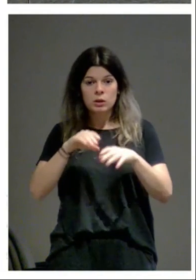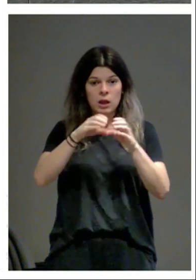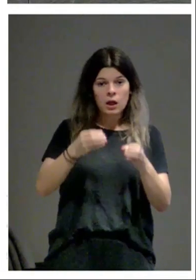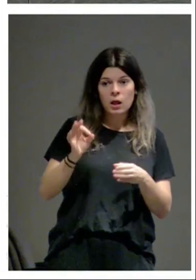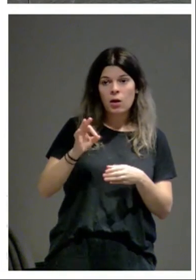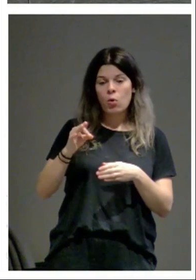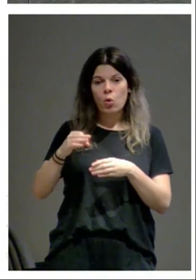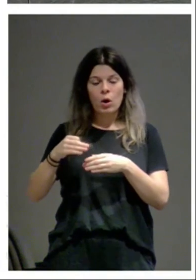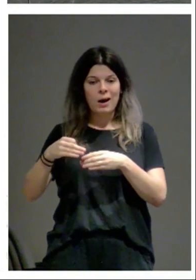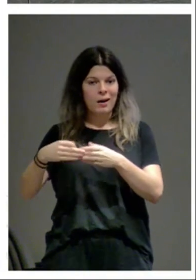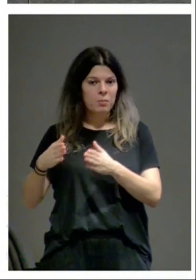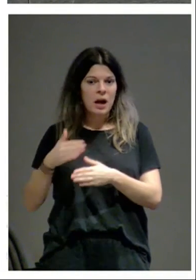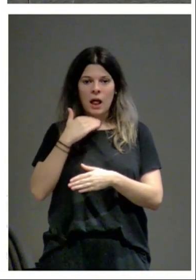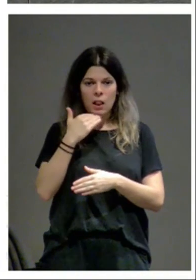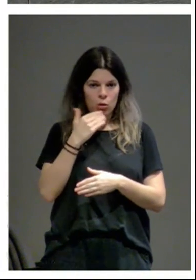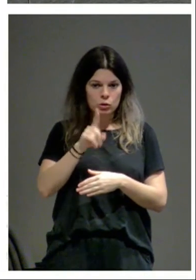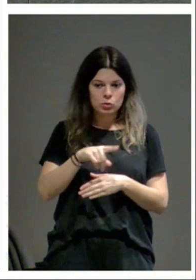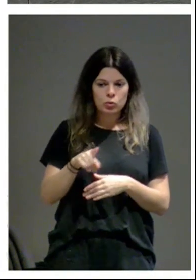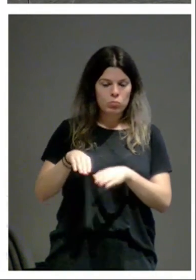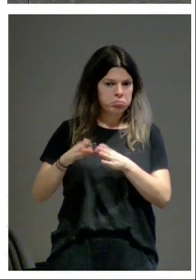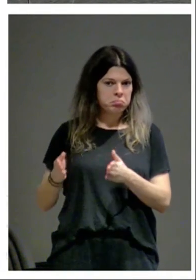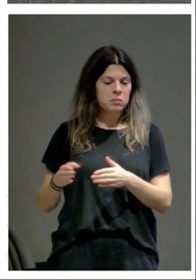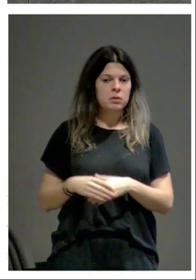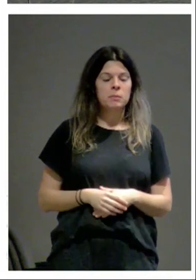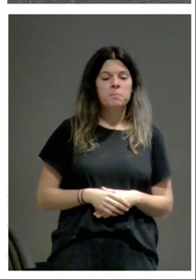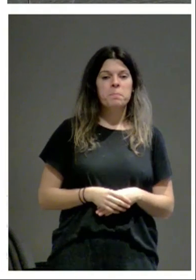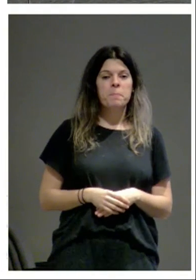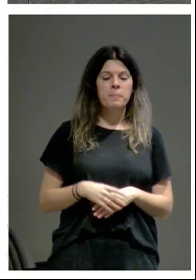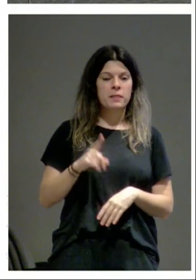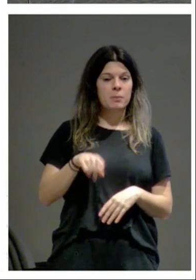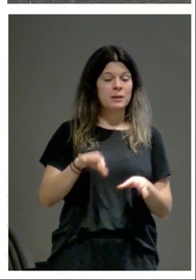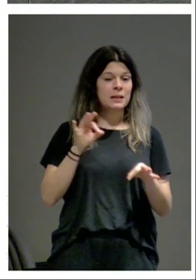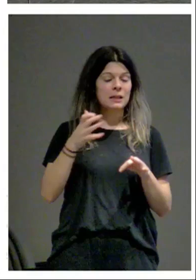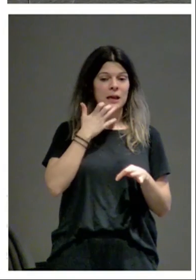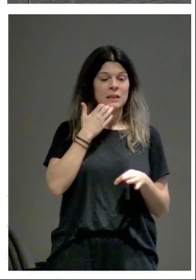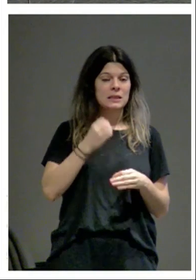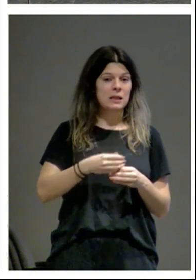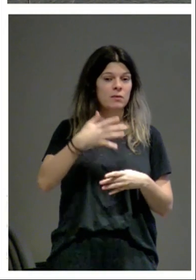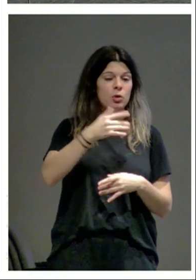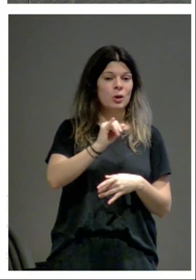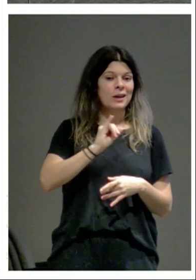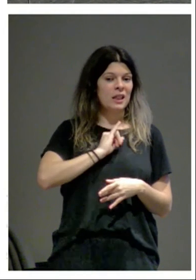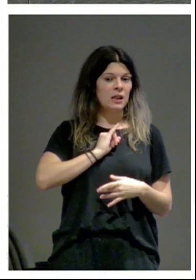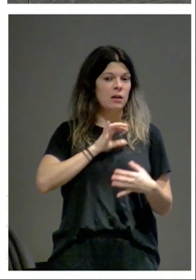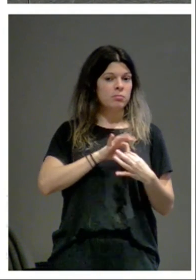y tienen que decidir si su edificio incorpora una identidad